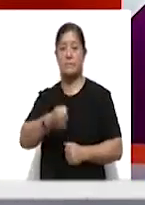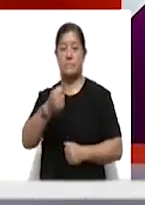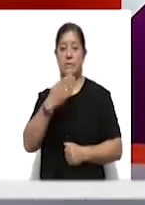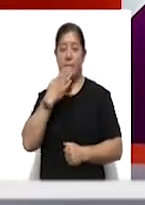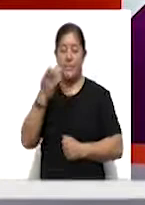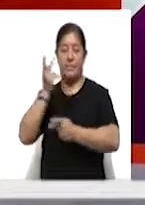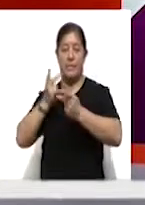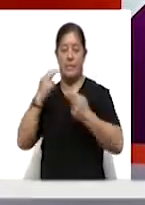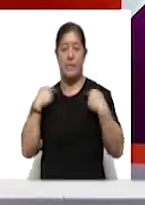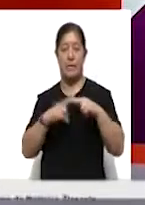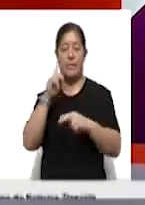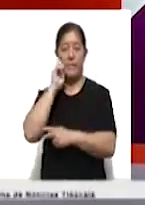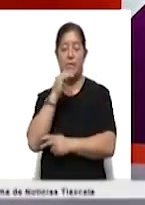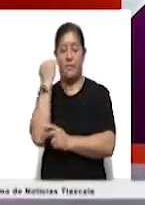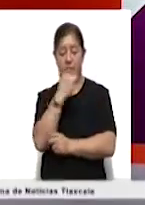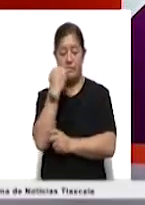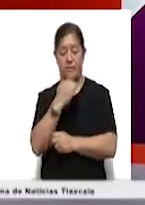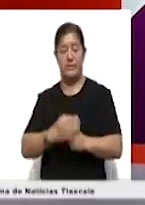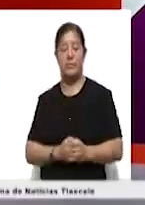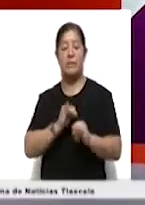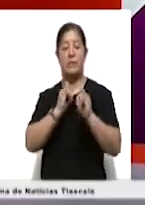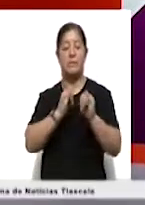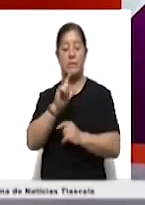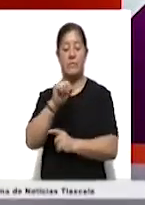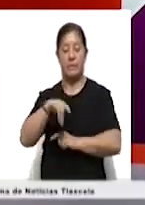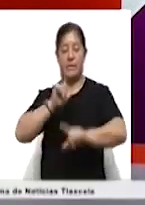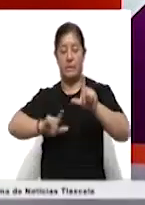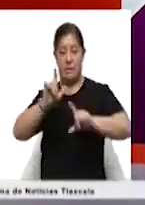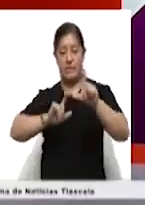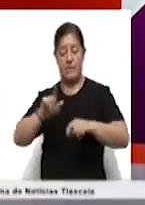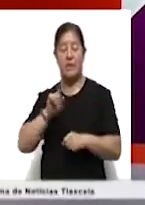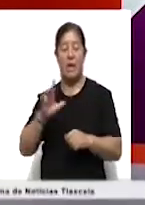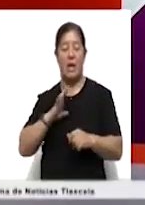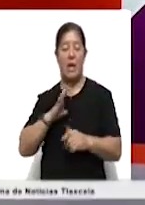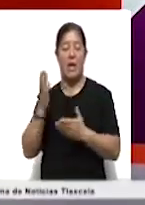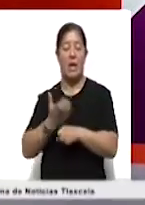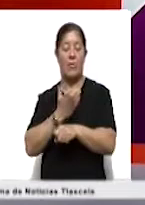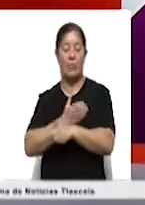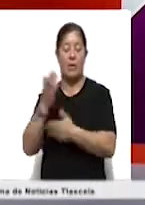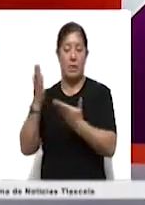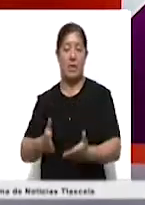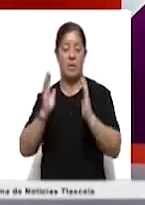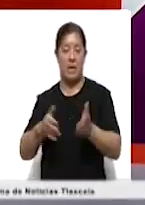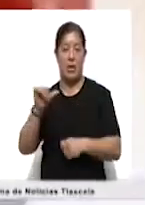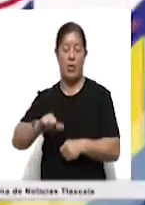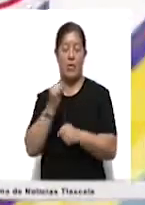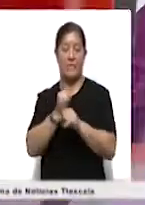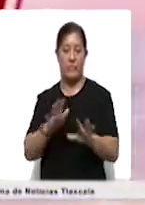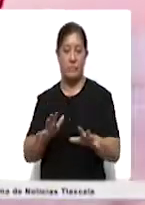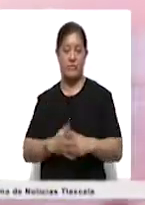le doy la bienvenida a la maestra Miroslava Amador, intérprete en lengua de señas mexicana, quien ya nos acompaña en este espacio informativo.